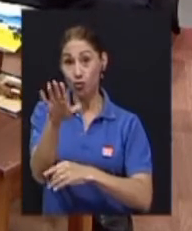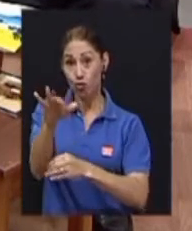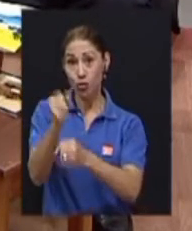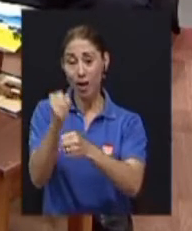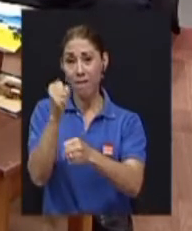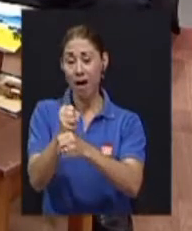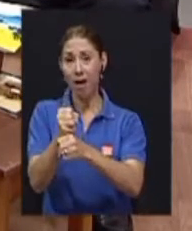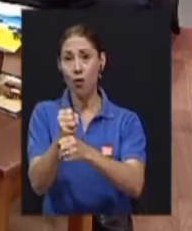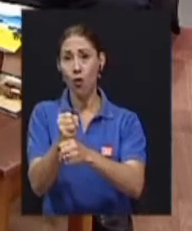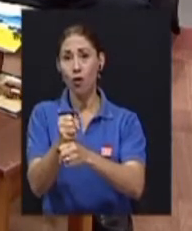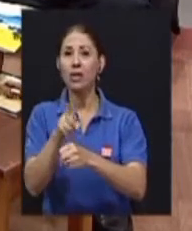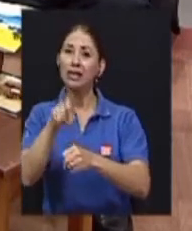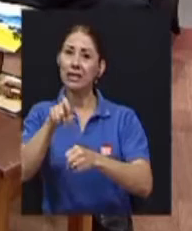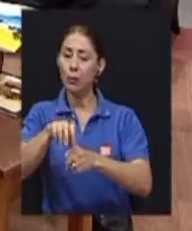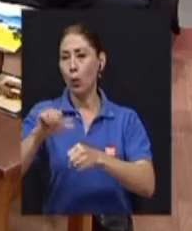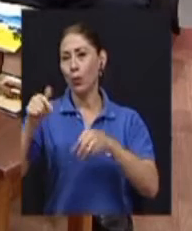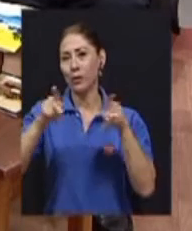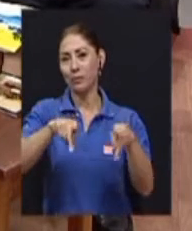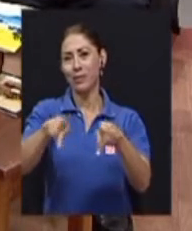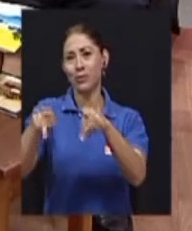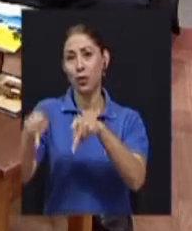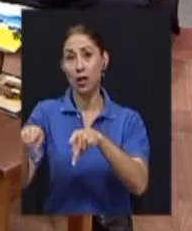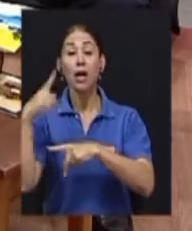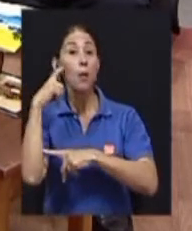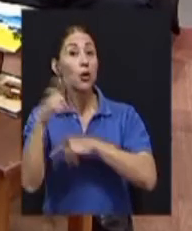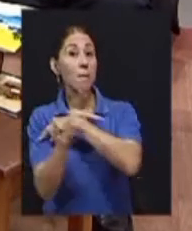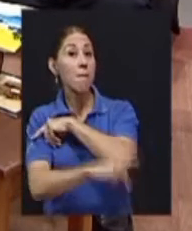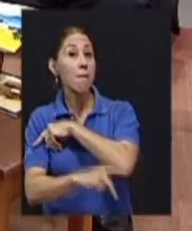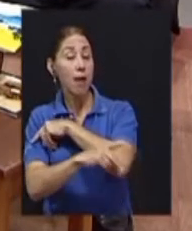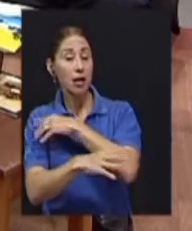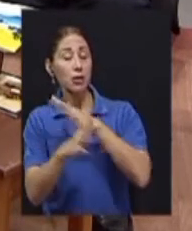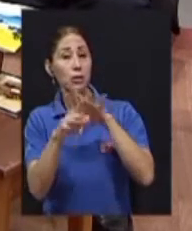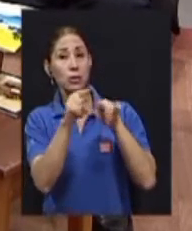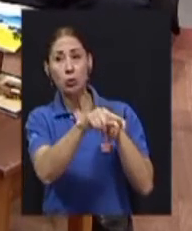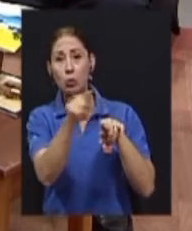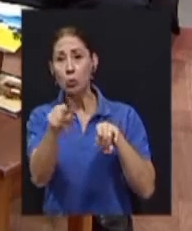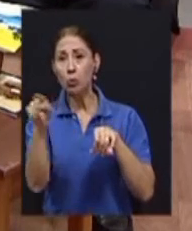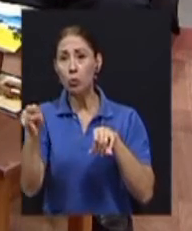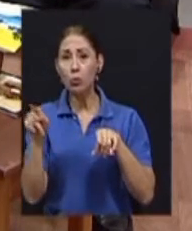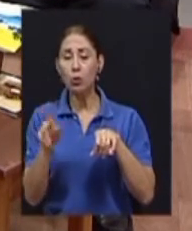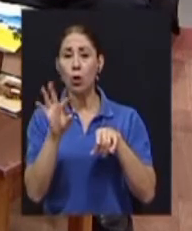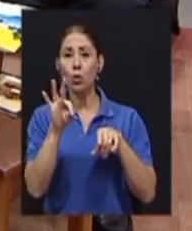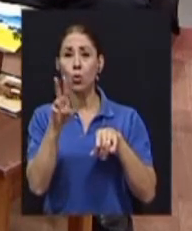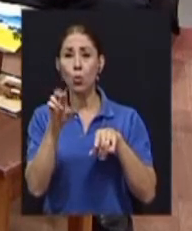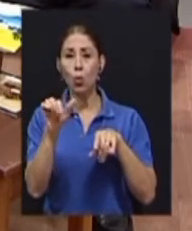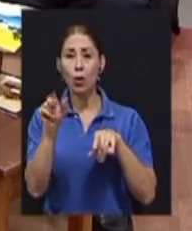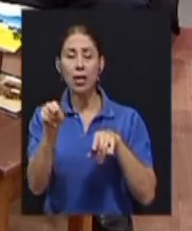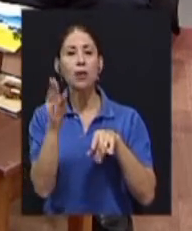los jóvenes que aparecieron ahí en Turín, necesitados, abandonados,